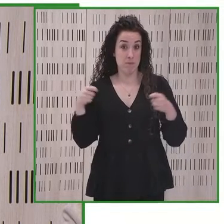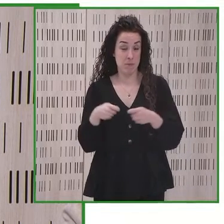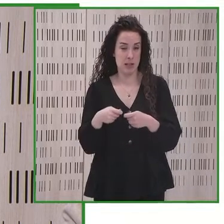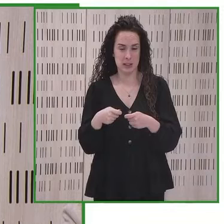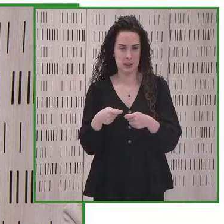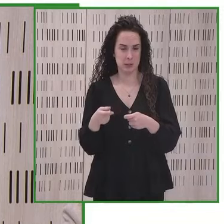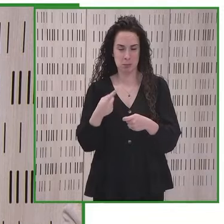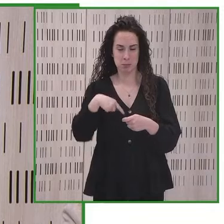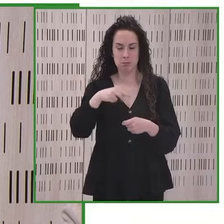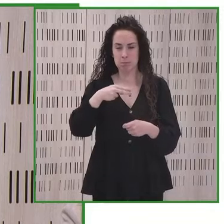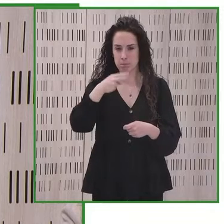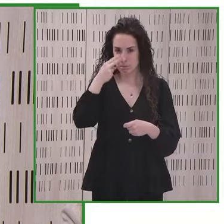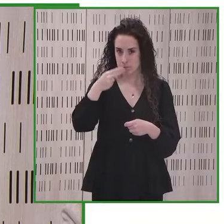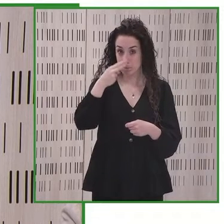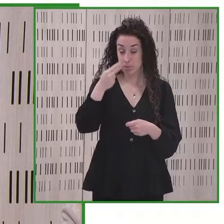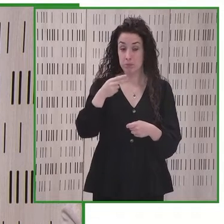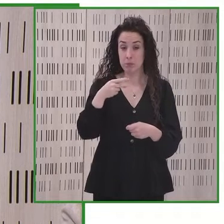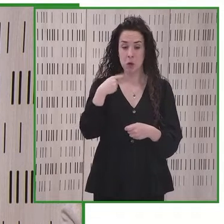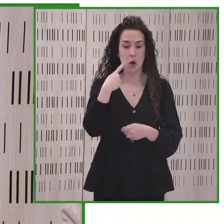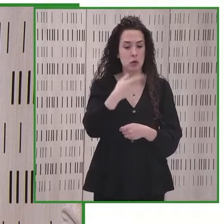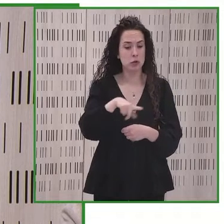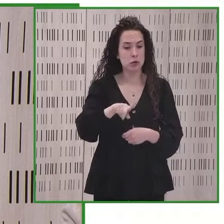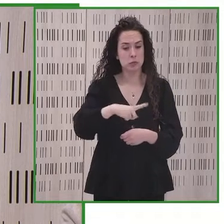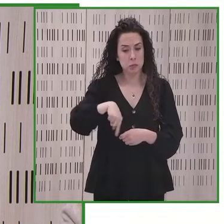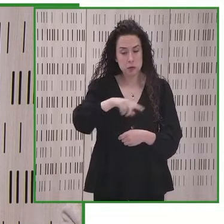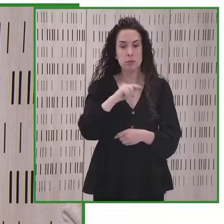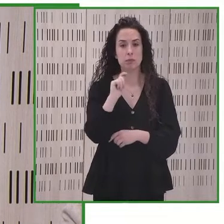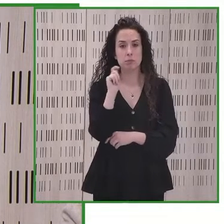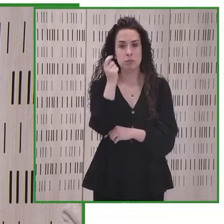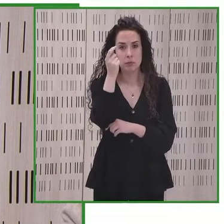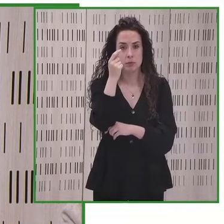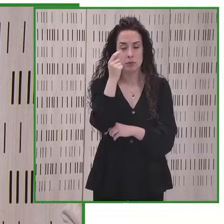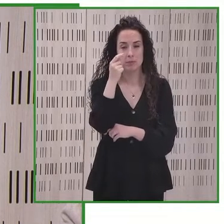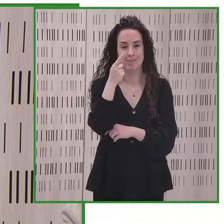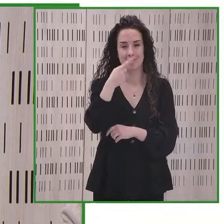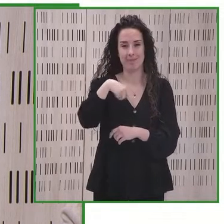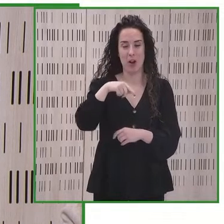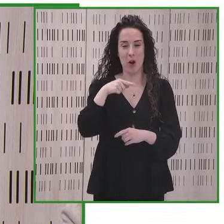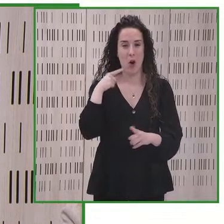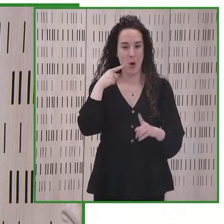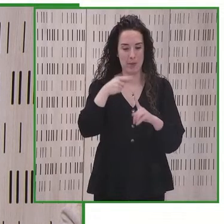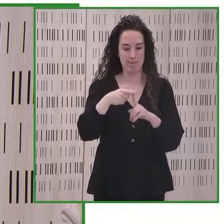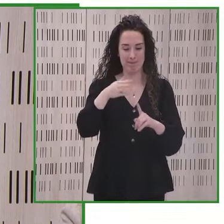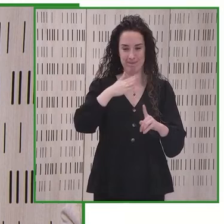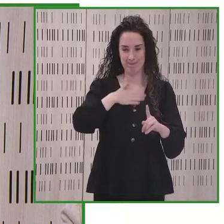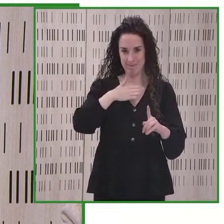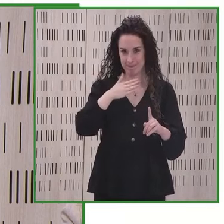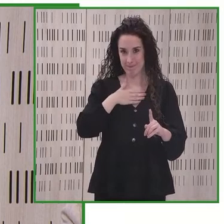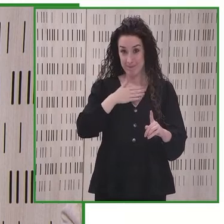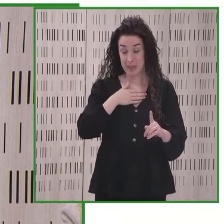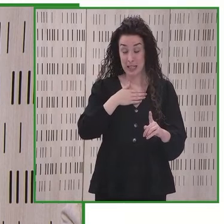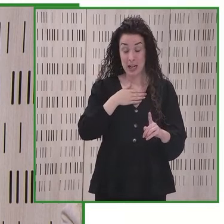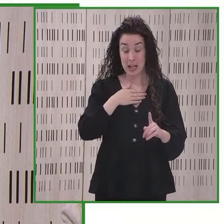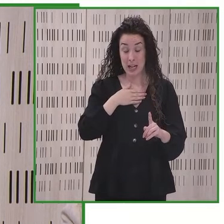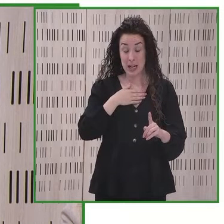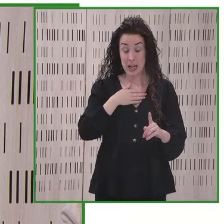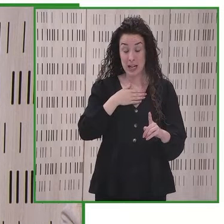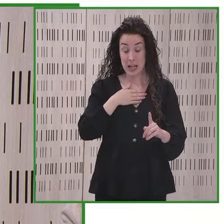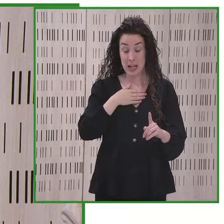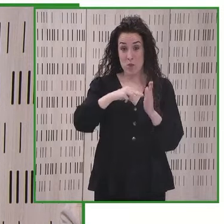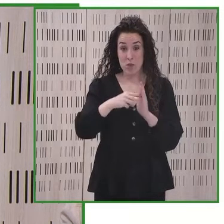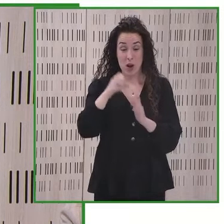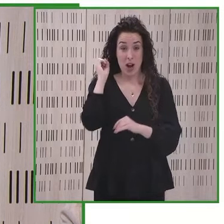esta conferencia. Lo hemos conseguido también gracias a la